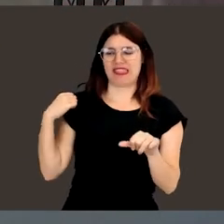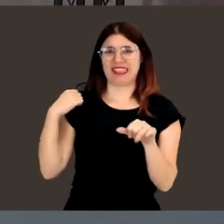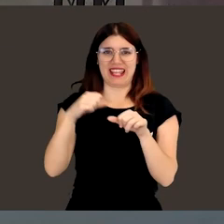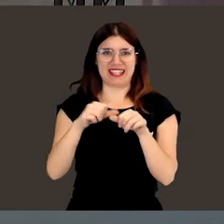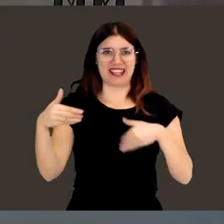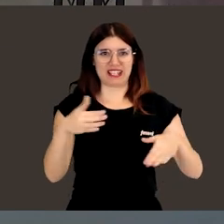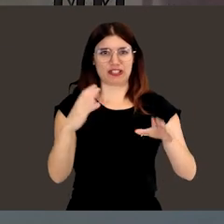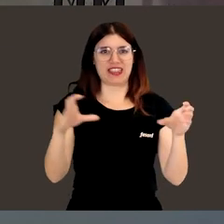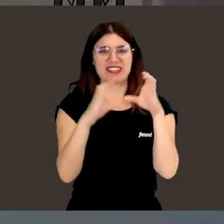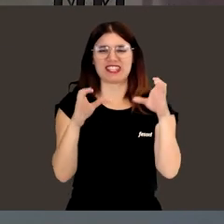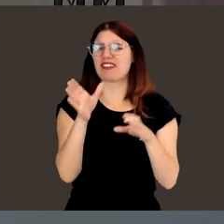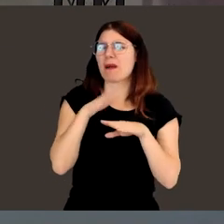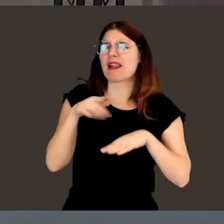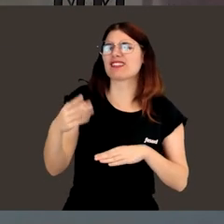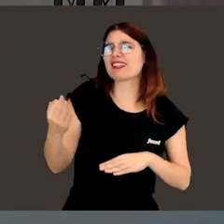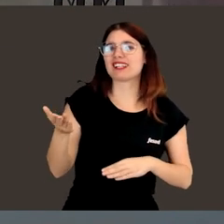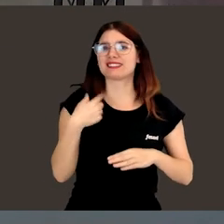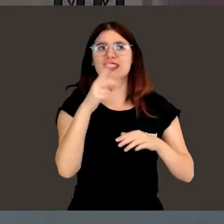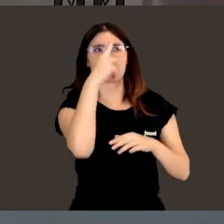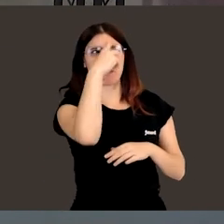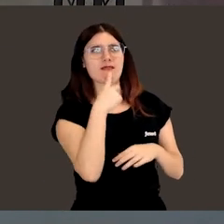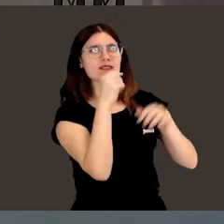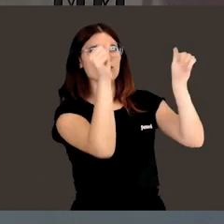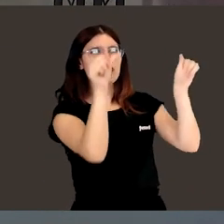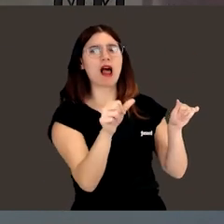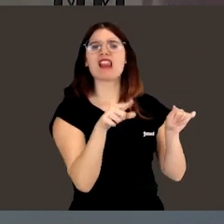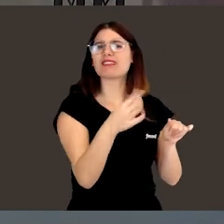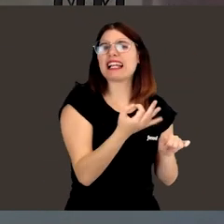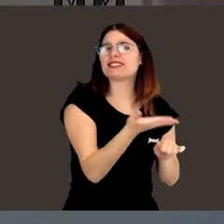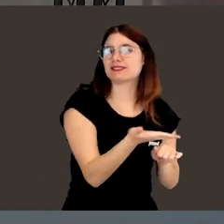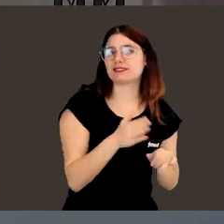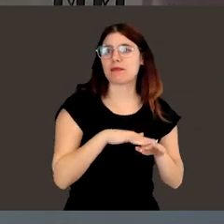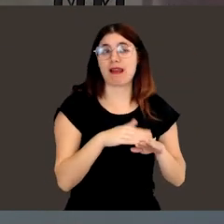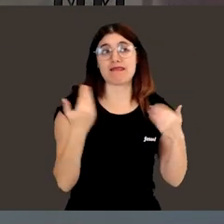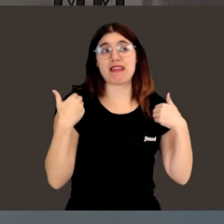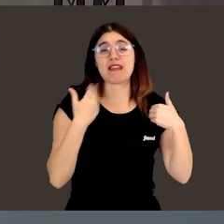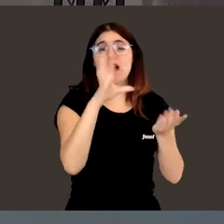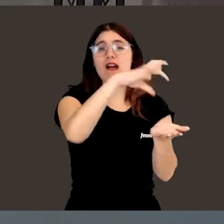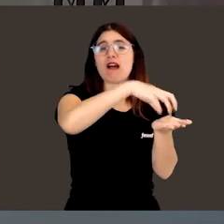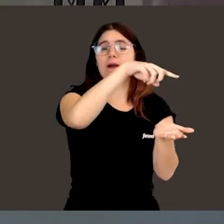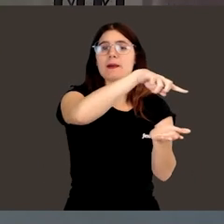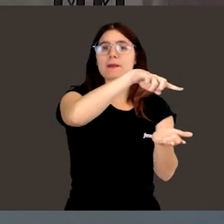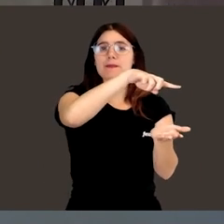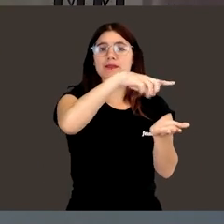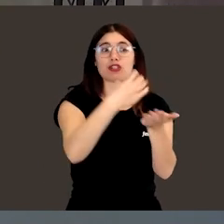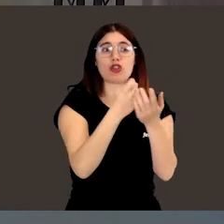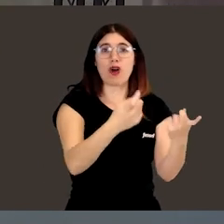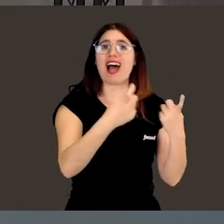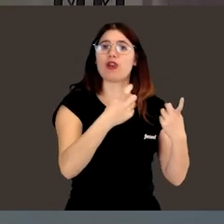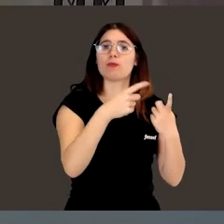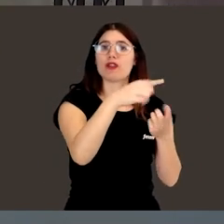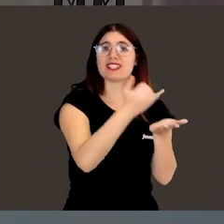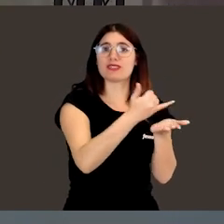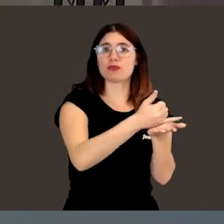hecho en tu trayectoria científica. ¿Qué supone para ti estas imágenes y este mural que acompaña desde ya a